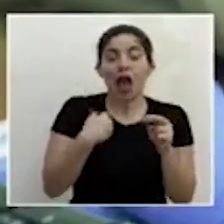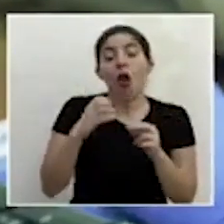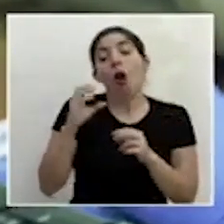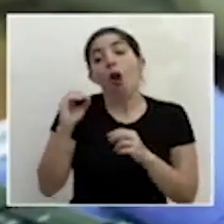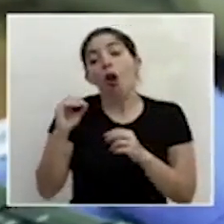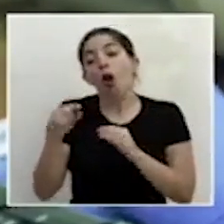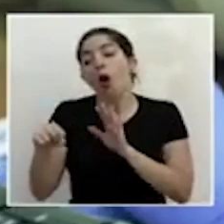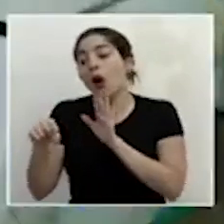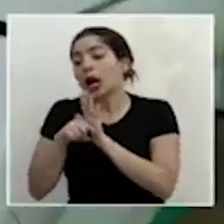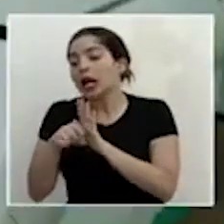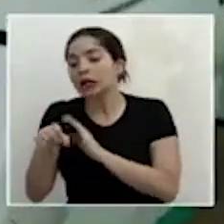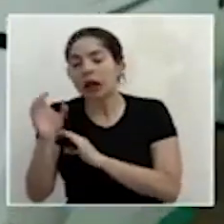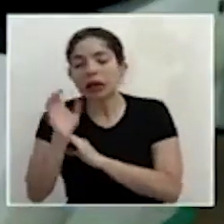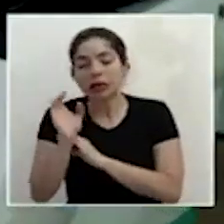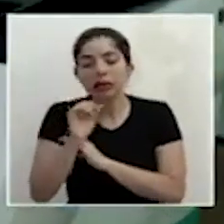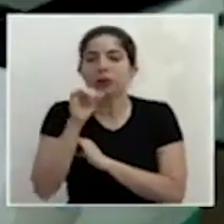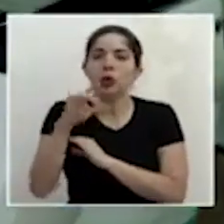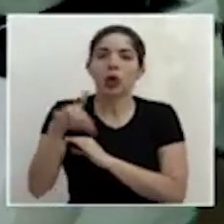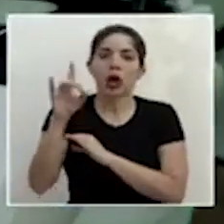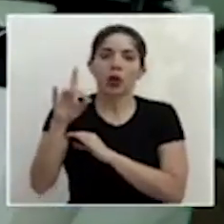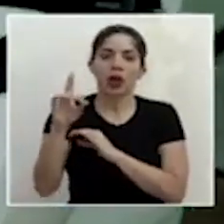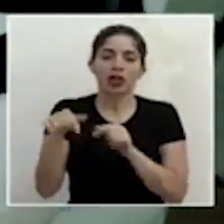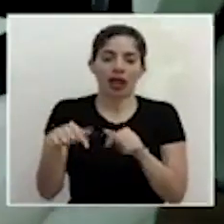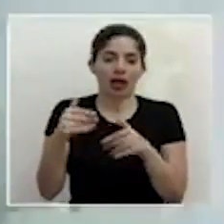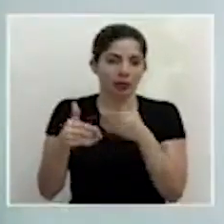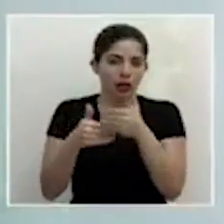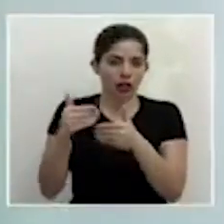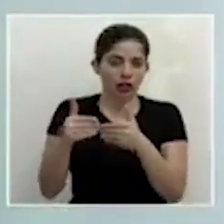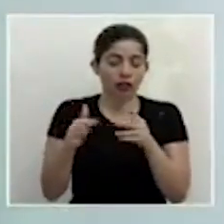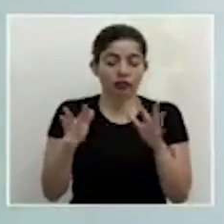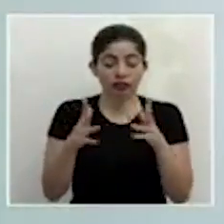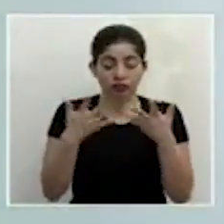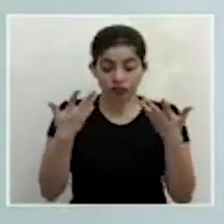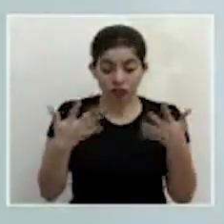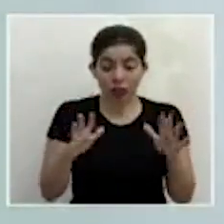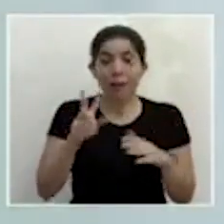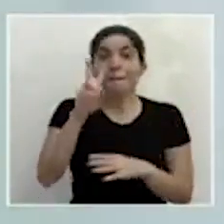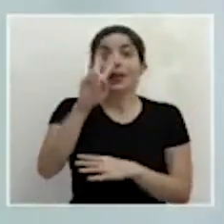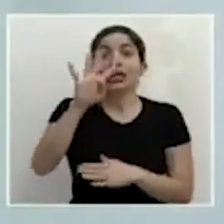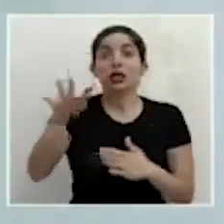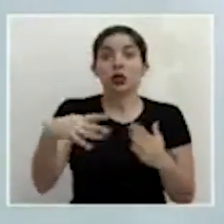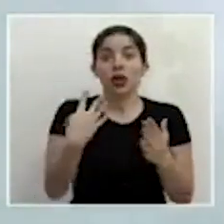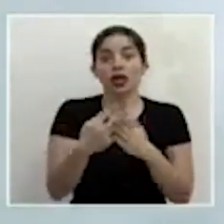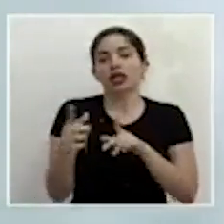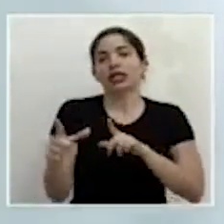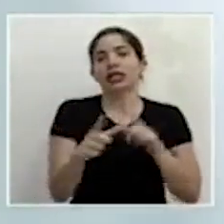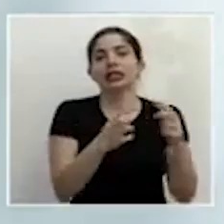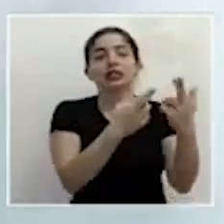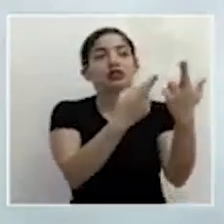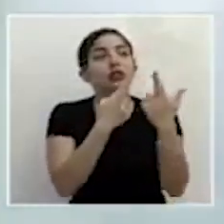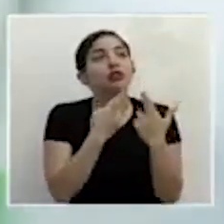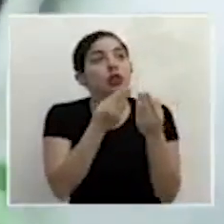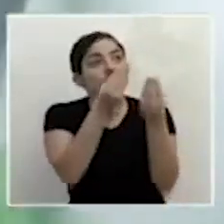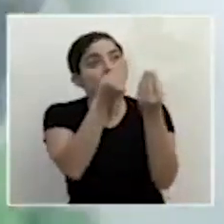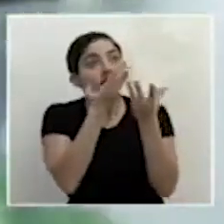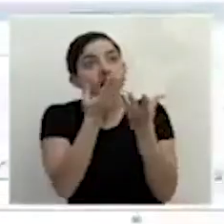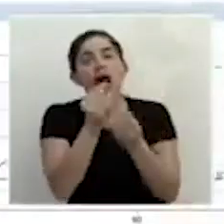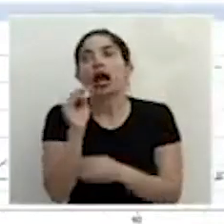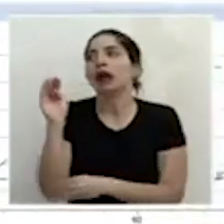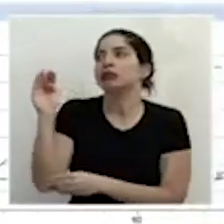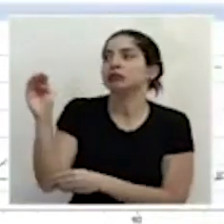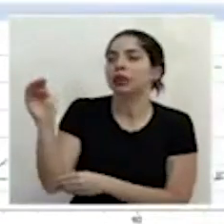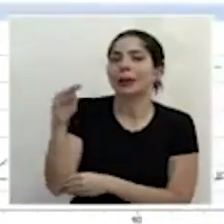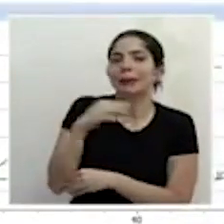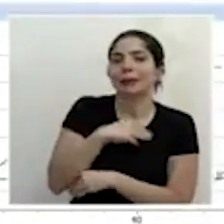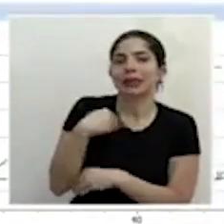porque no lo encuentra. En 24 horas se generan estos resultados y se comunican al Ministerio